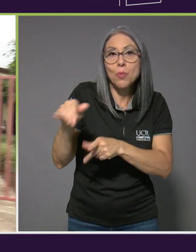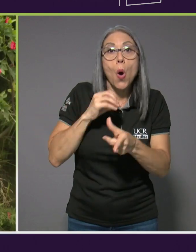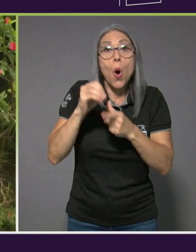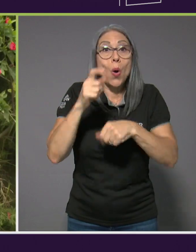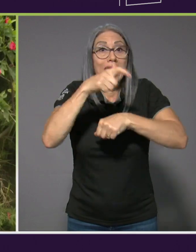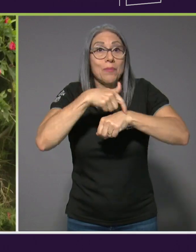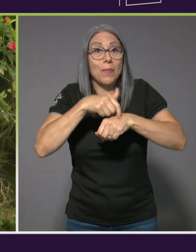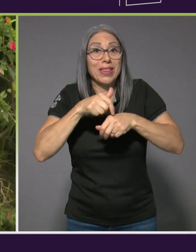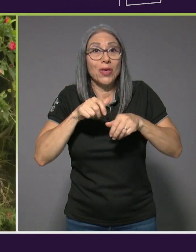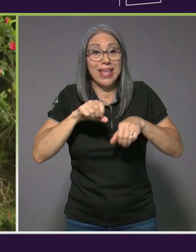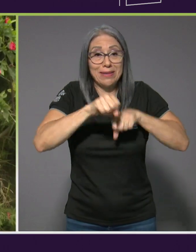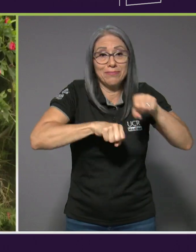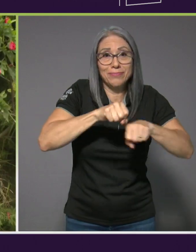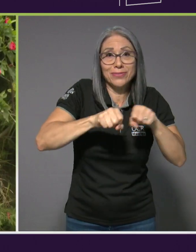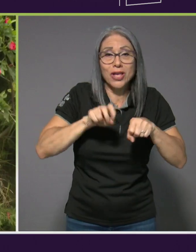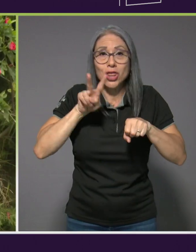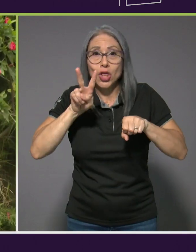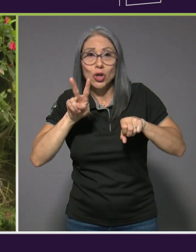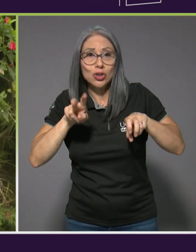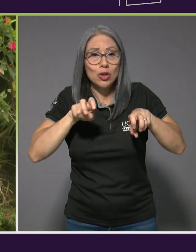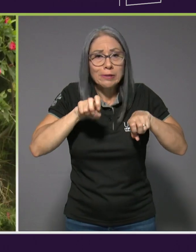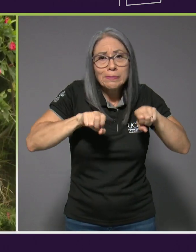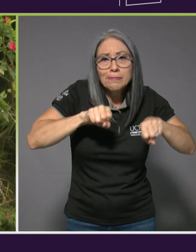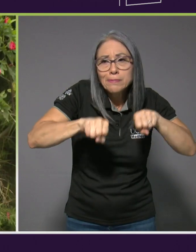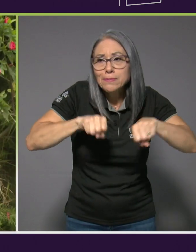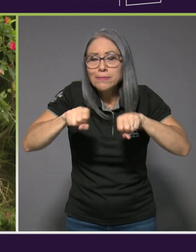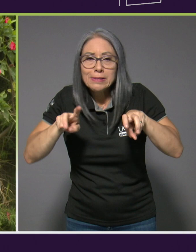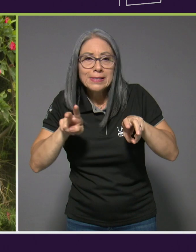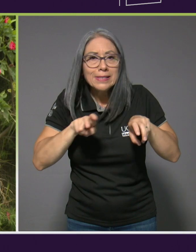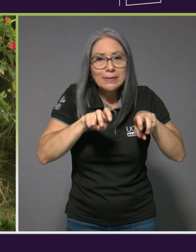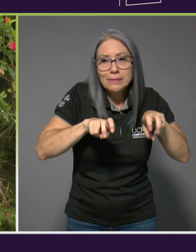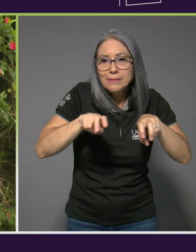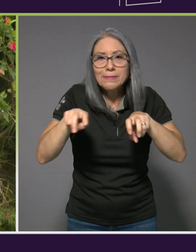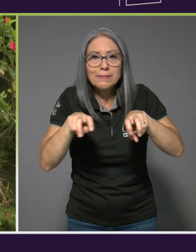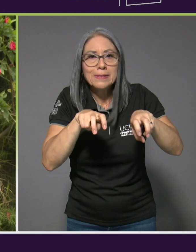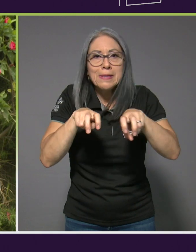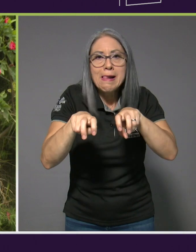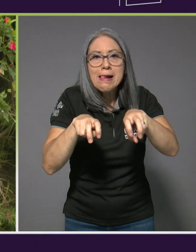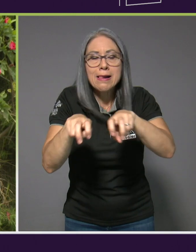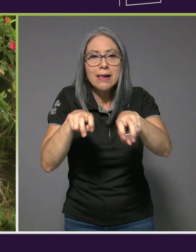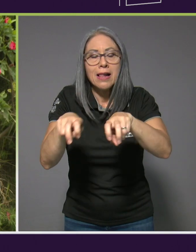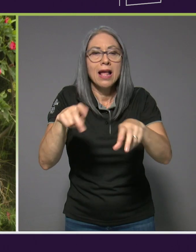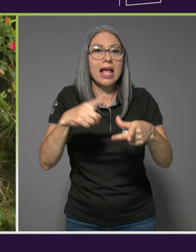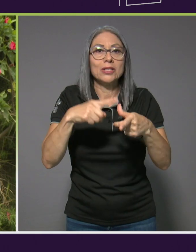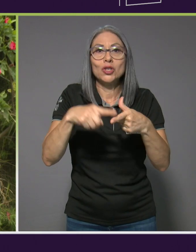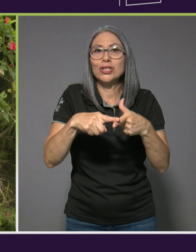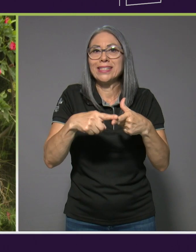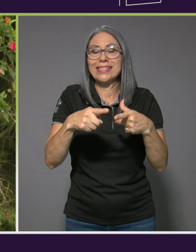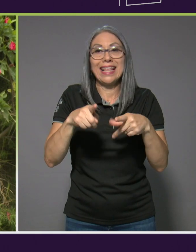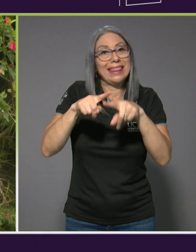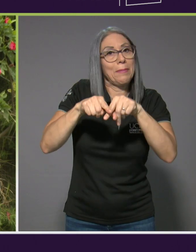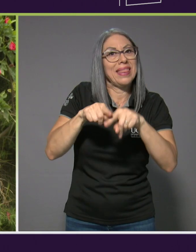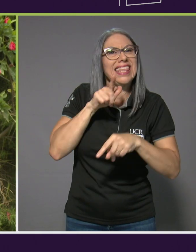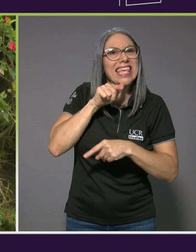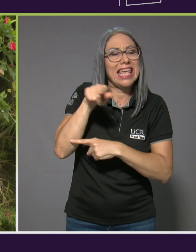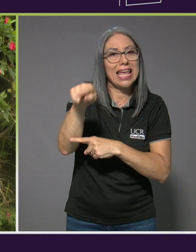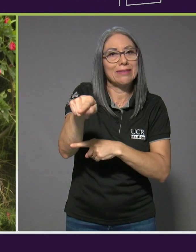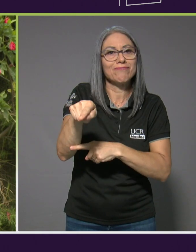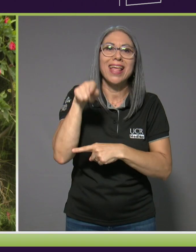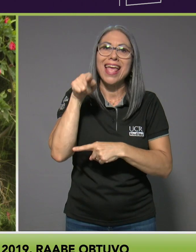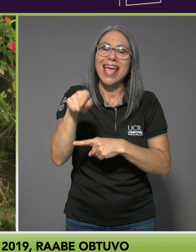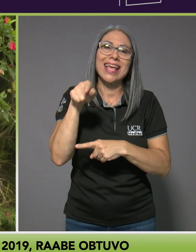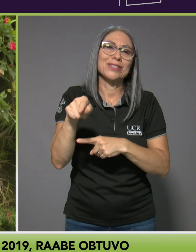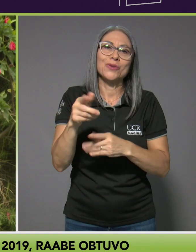de eso me va a quitar posibilidades. Siento que va a tener que ser una